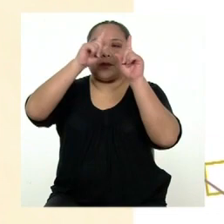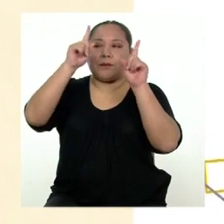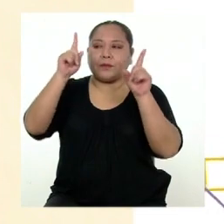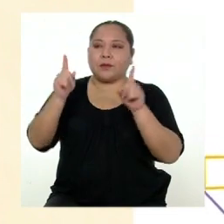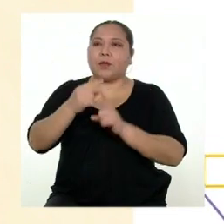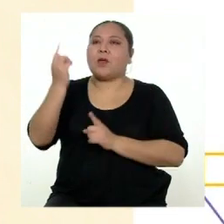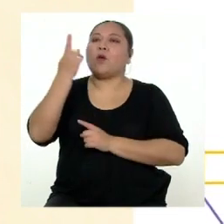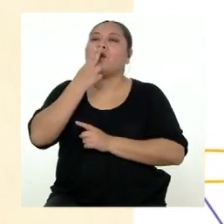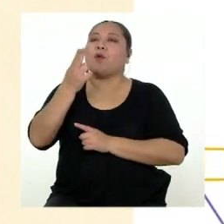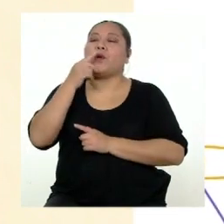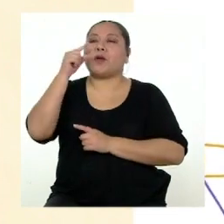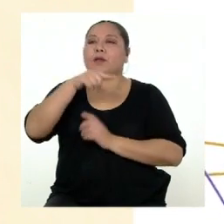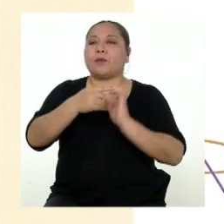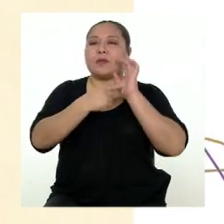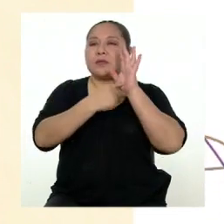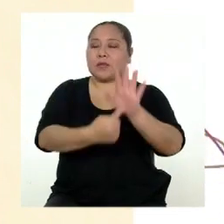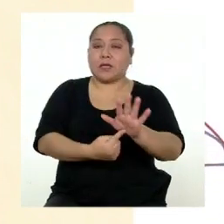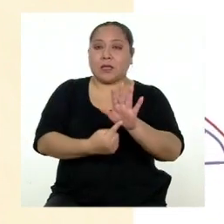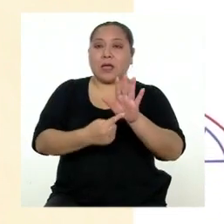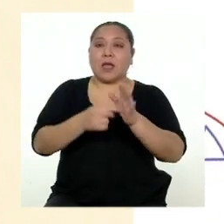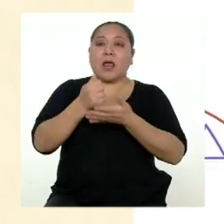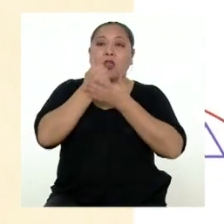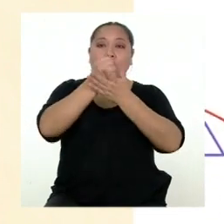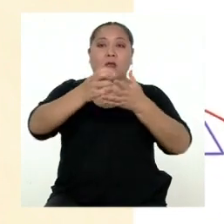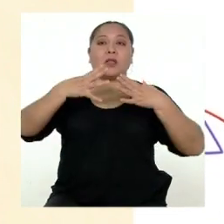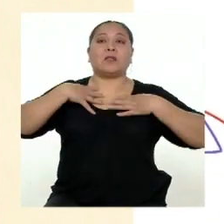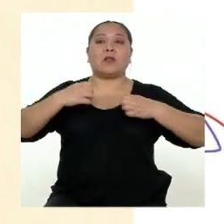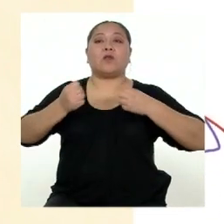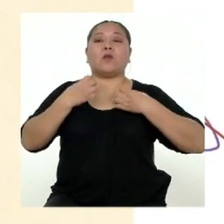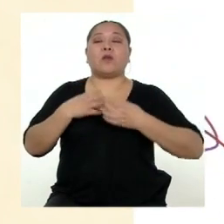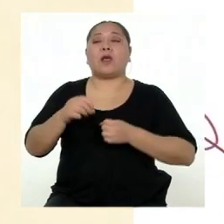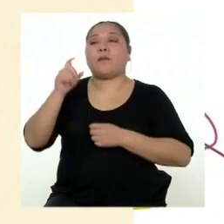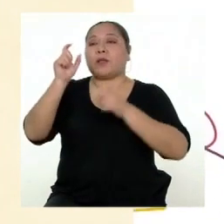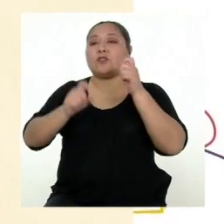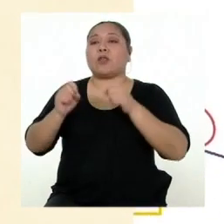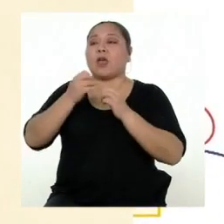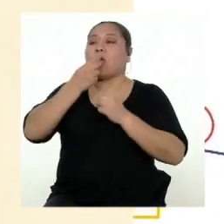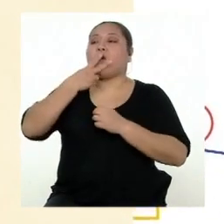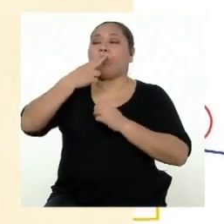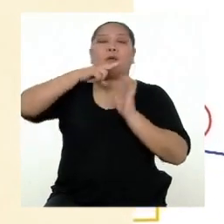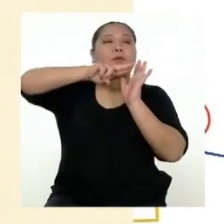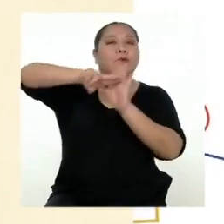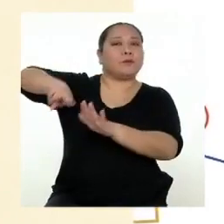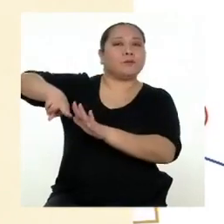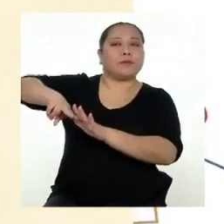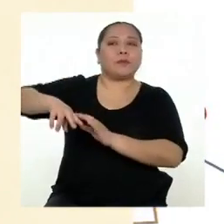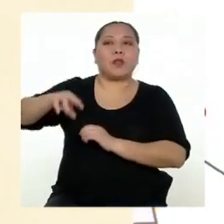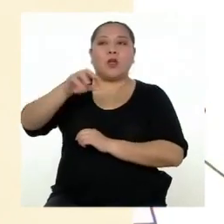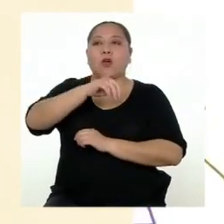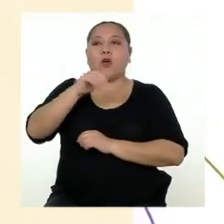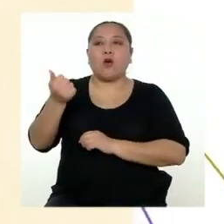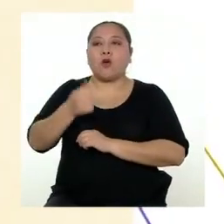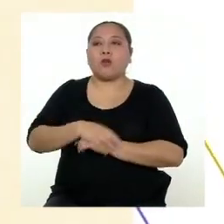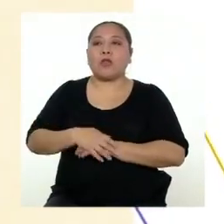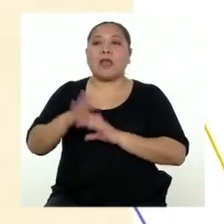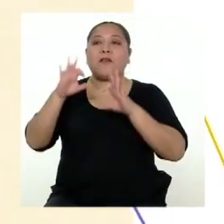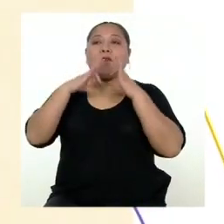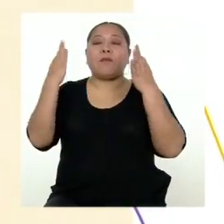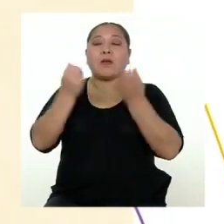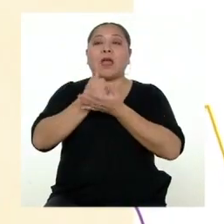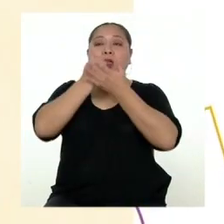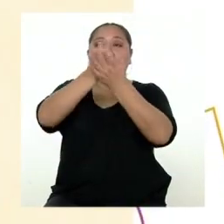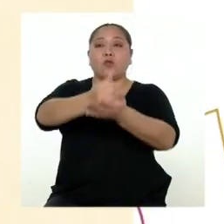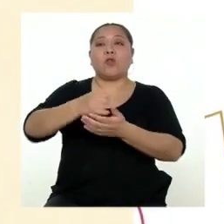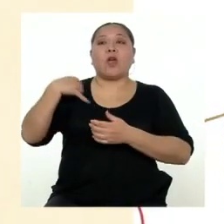un reloj y nos presenta los beneficios para la salud para quienes dejan de fumar. Mientras la otra, que lleva el título, Las familias